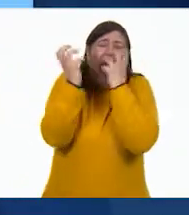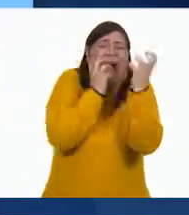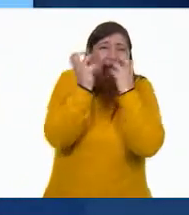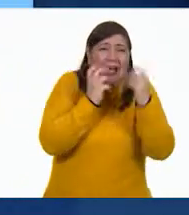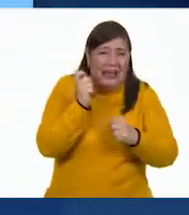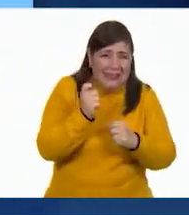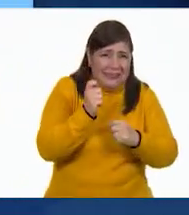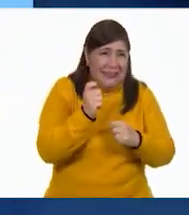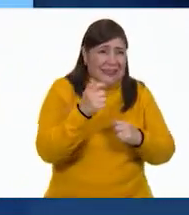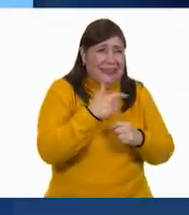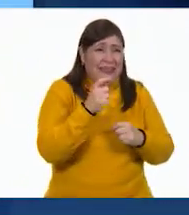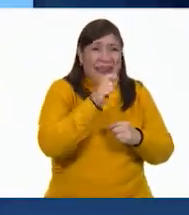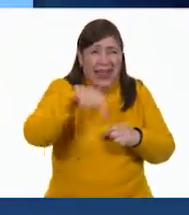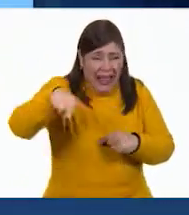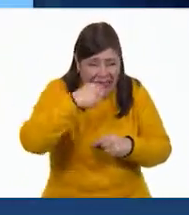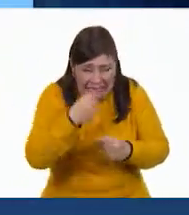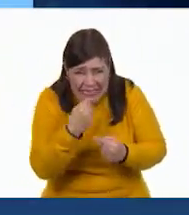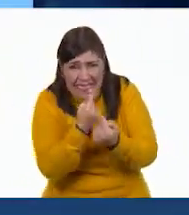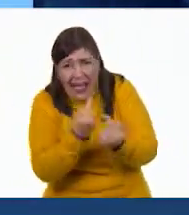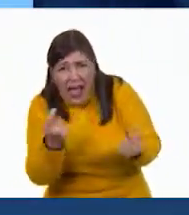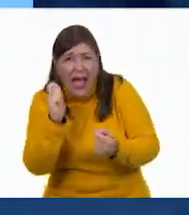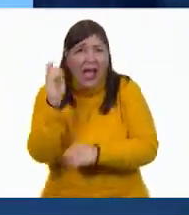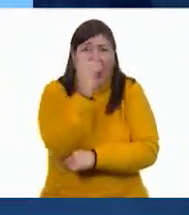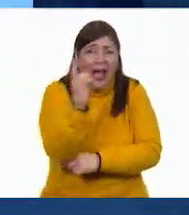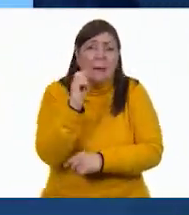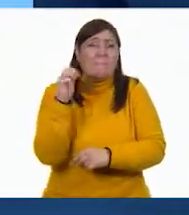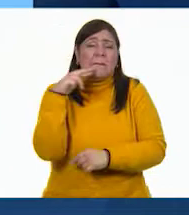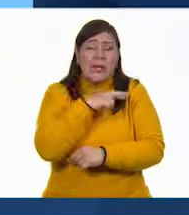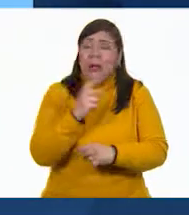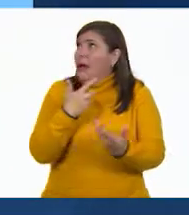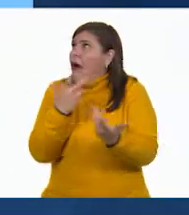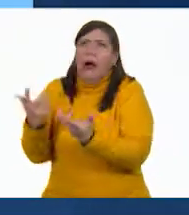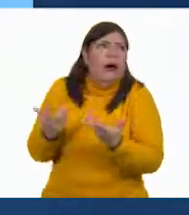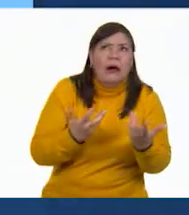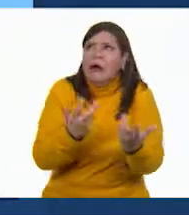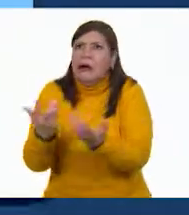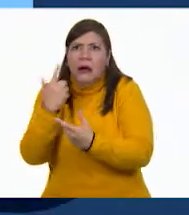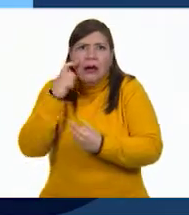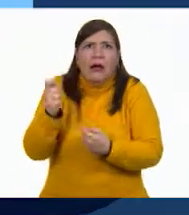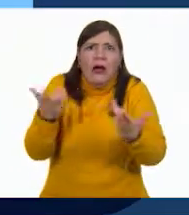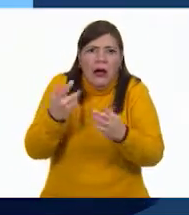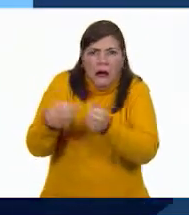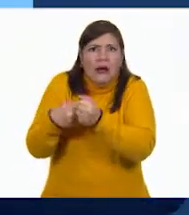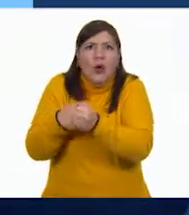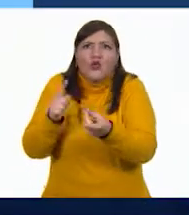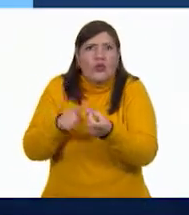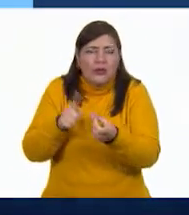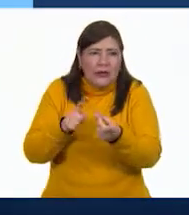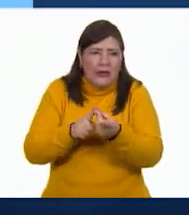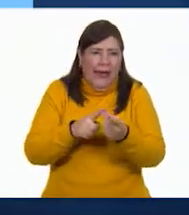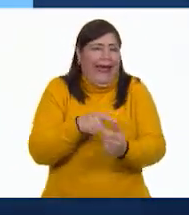¡Me llamas y las niñas primero! ¡Ay no! ¡Ay no! ¿Qué hacemos? ¿Qué hacemos? ¿Dónde nos escondemos?